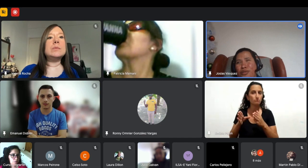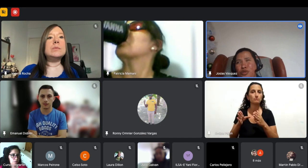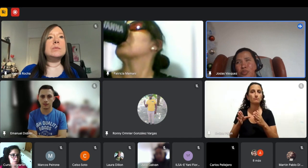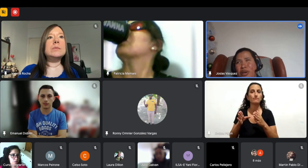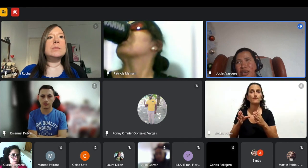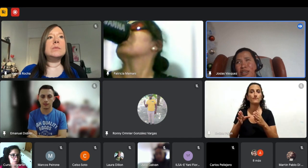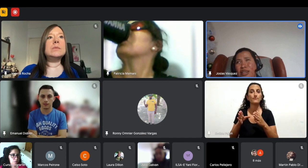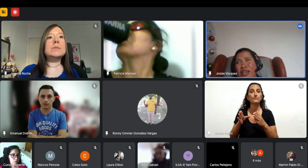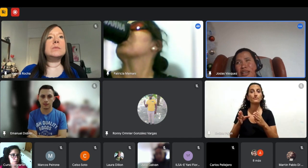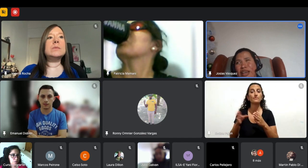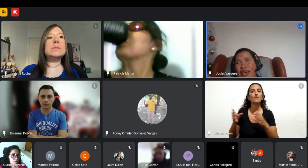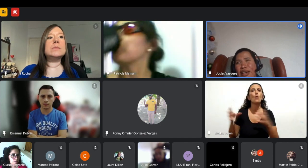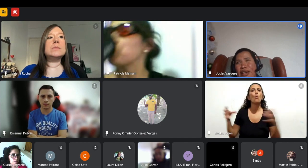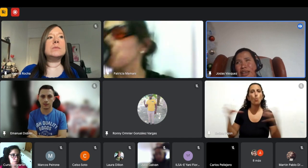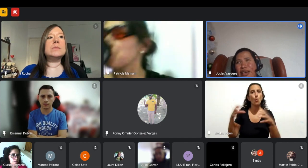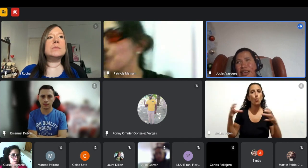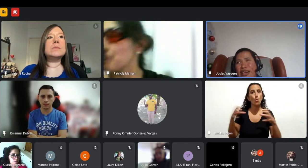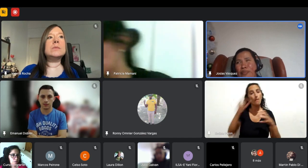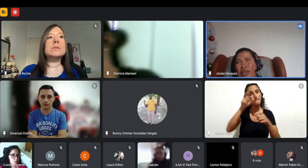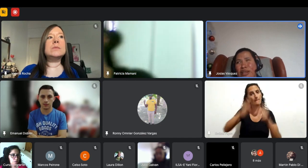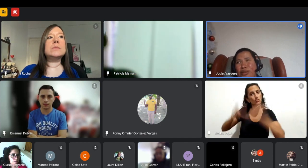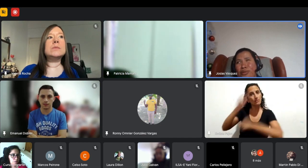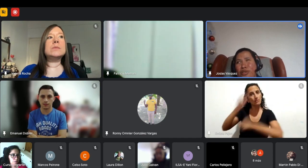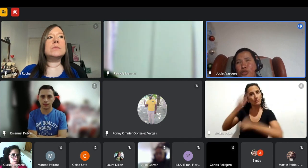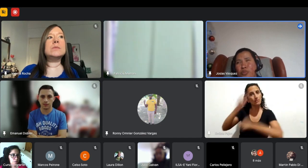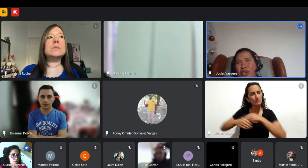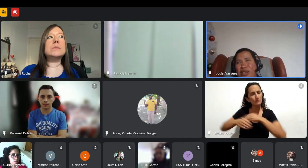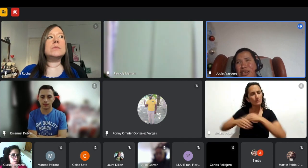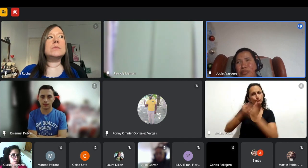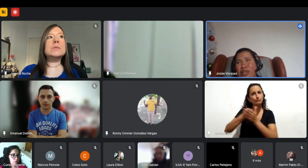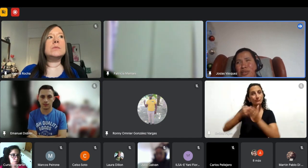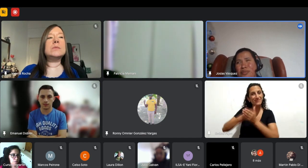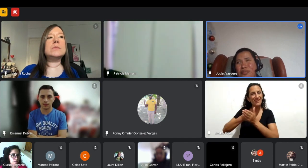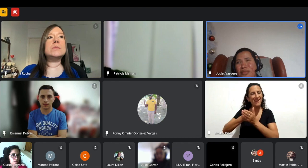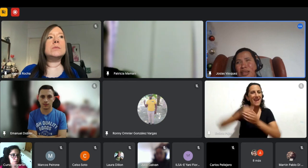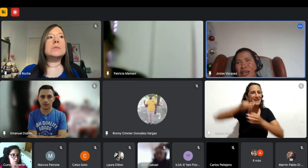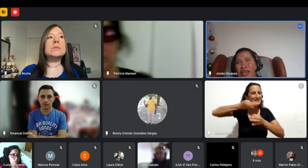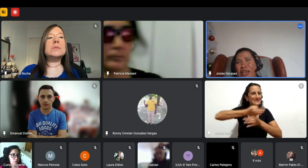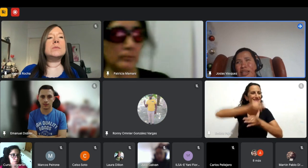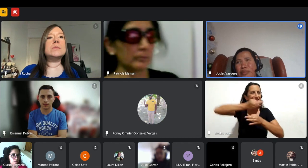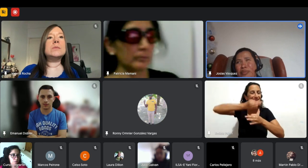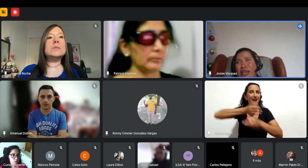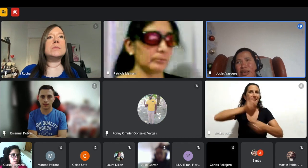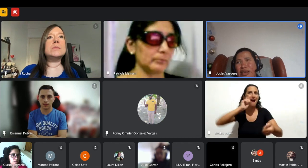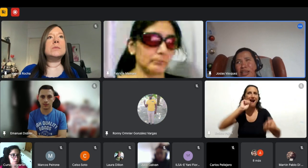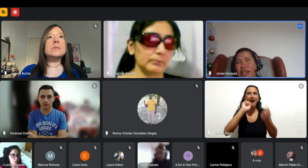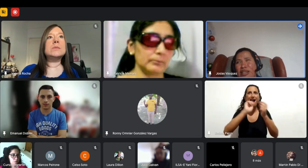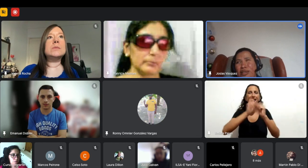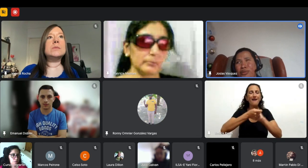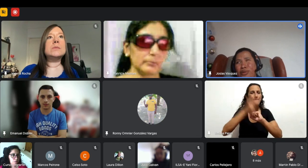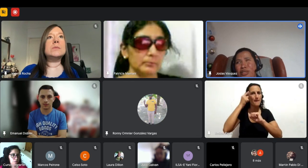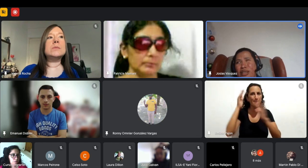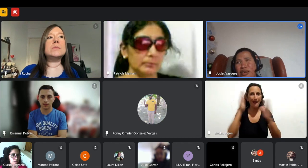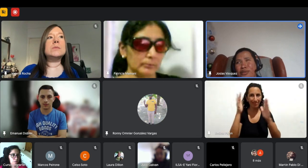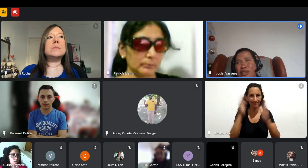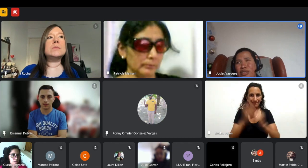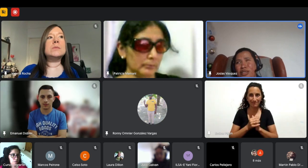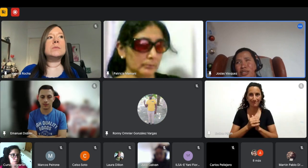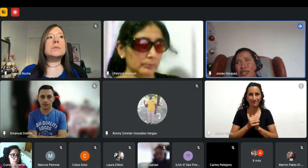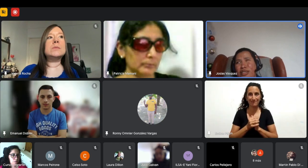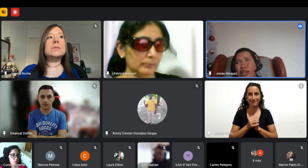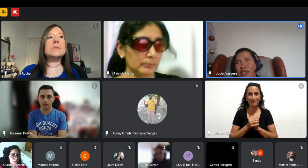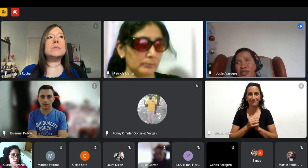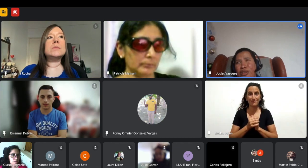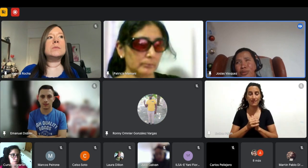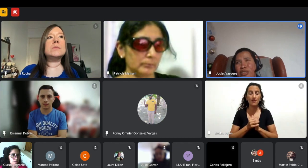organizarnos para ir cambiando estos paradigmas y también ir quitando este rol